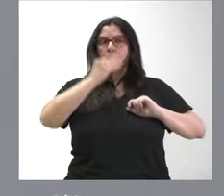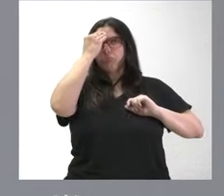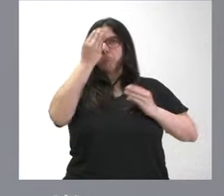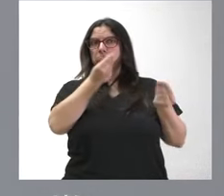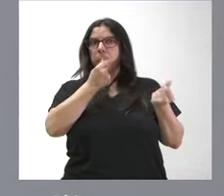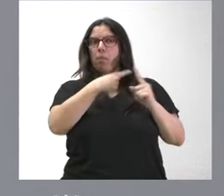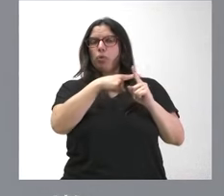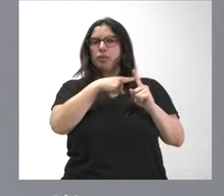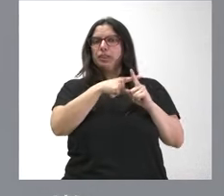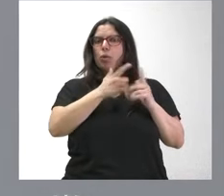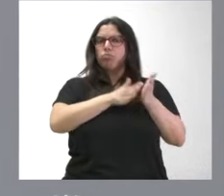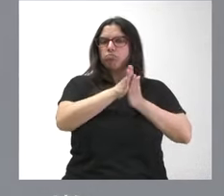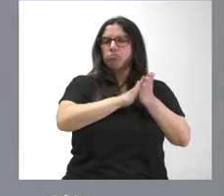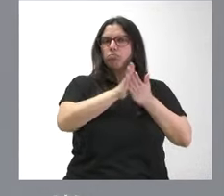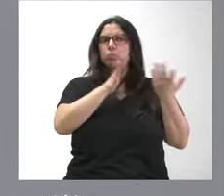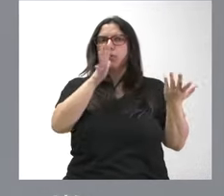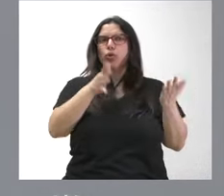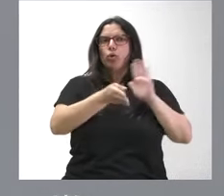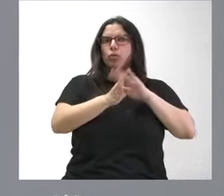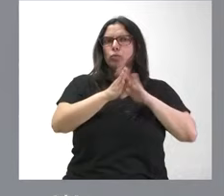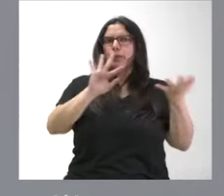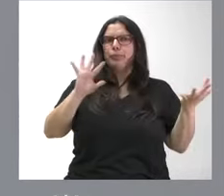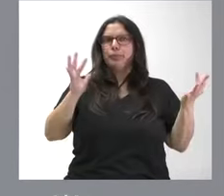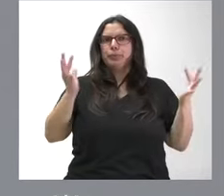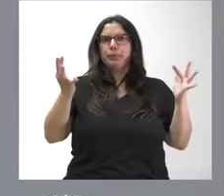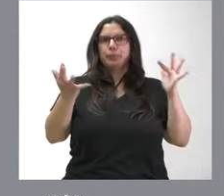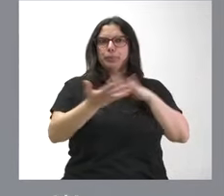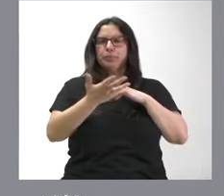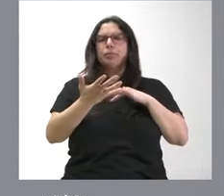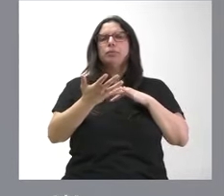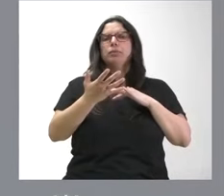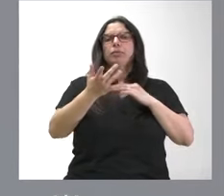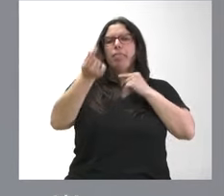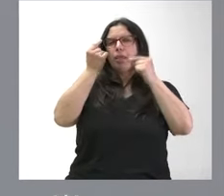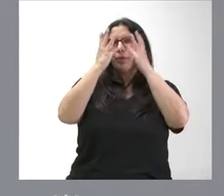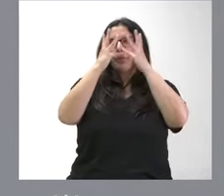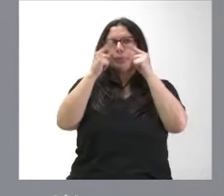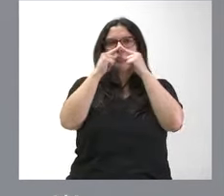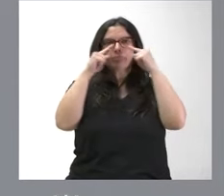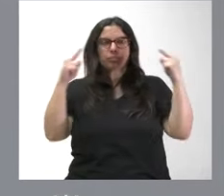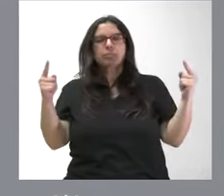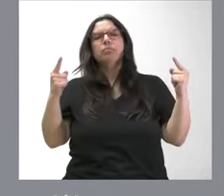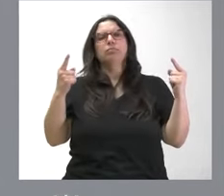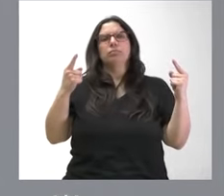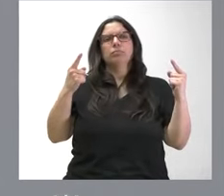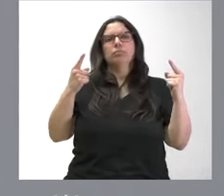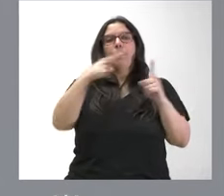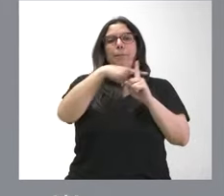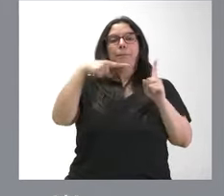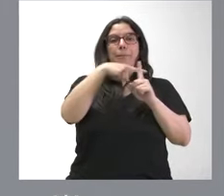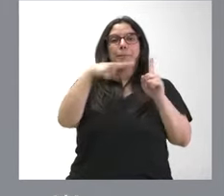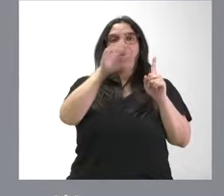teniendo una evolución en términos interanuales por encima, claramente, de la media